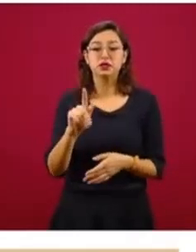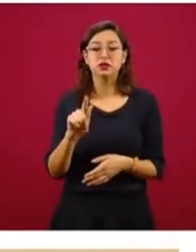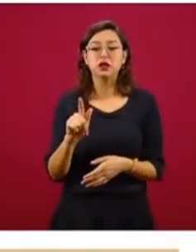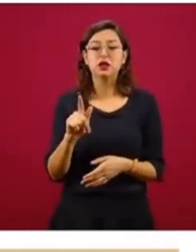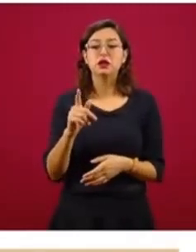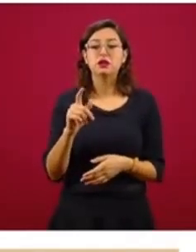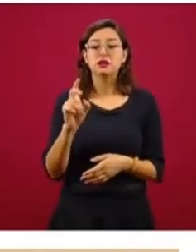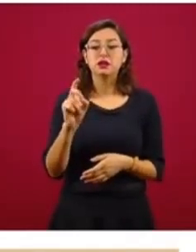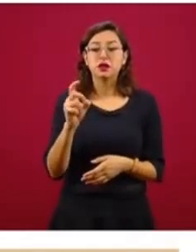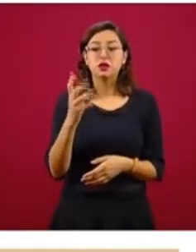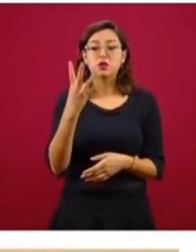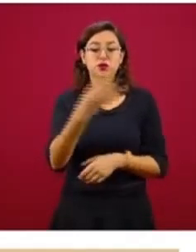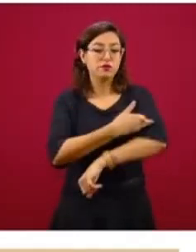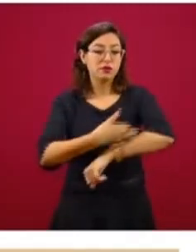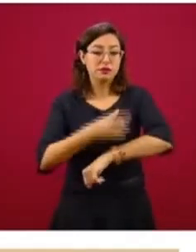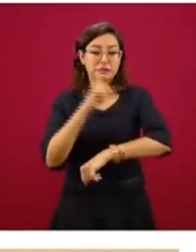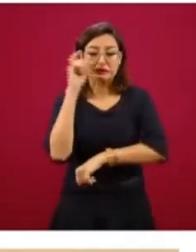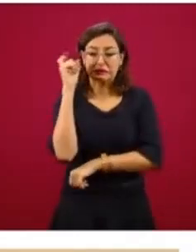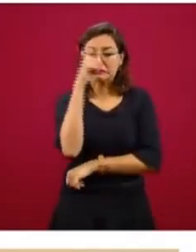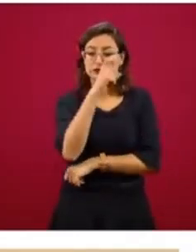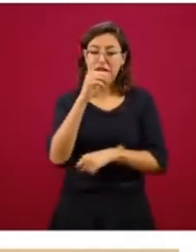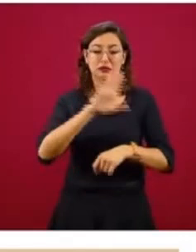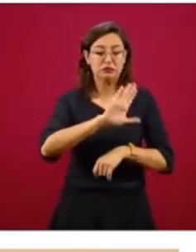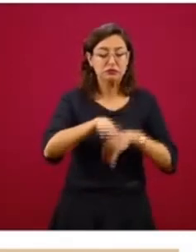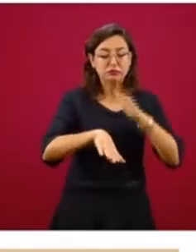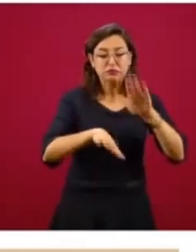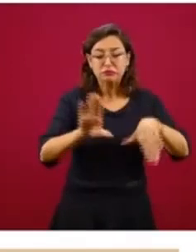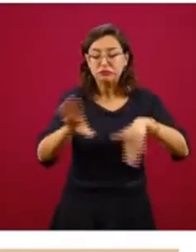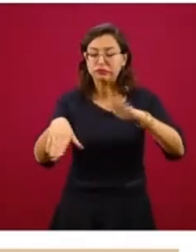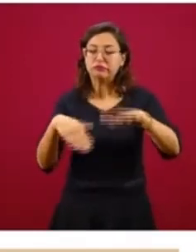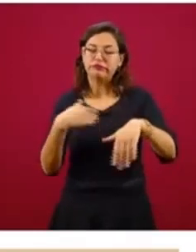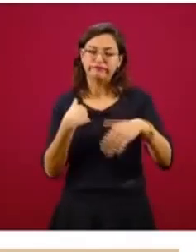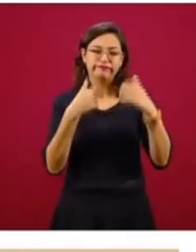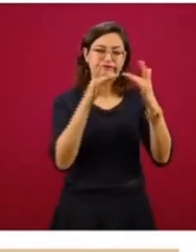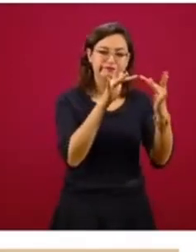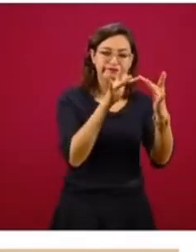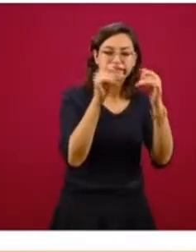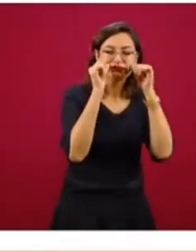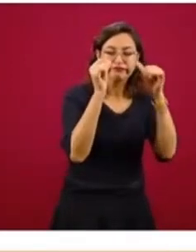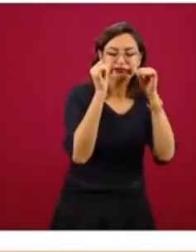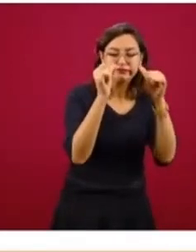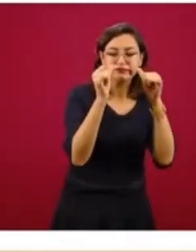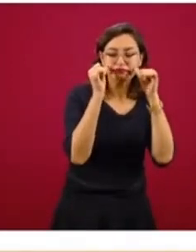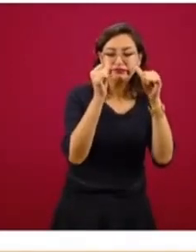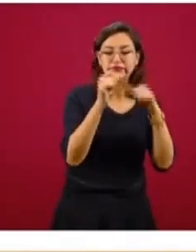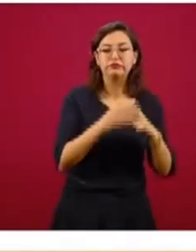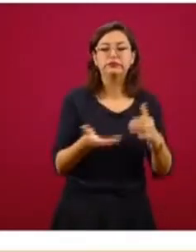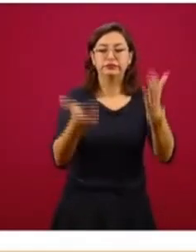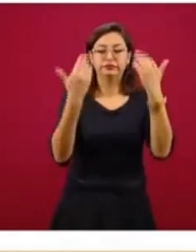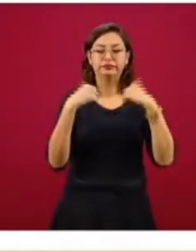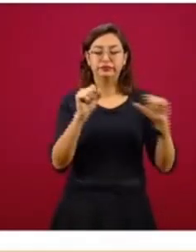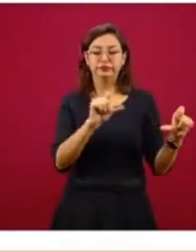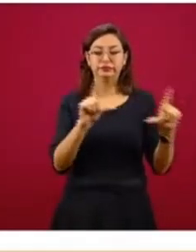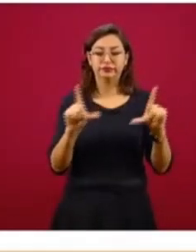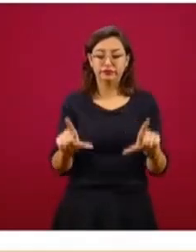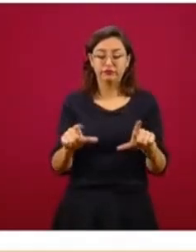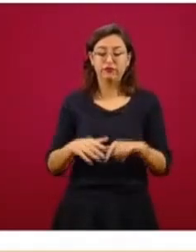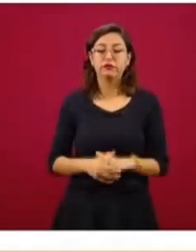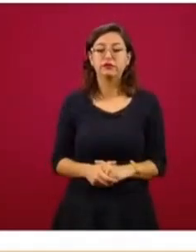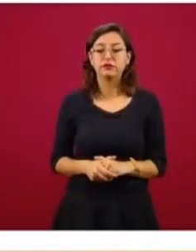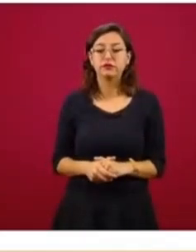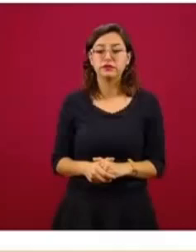difícil trance. La siguiente, por favor. Los contagios al día de hoy, quiero decir, personas